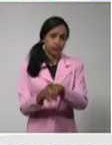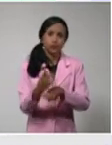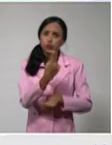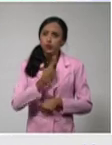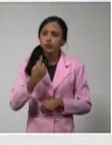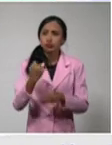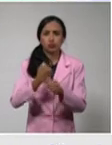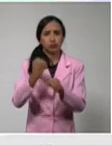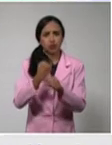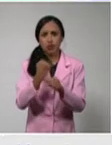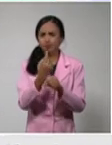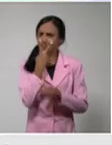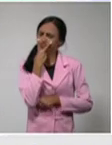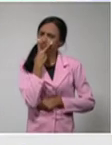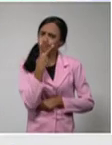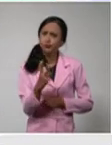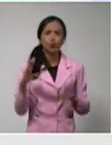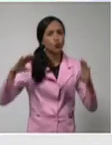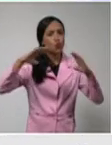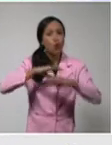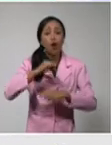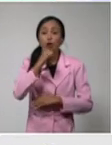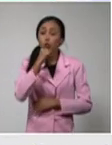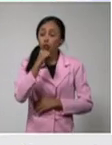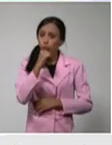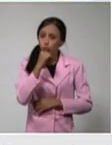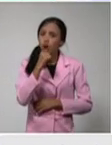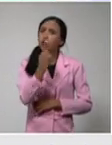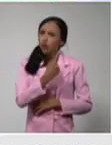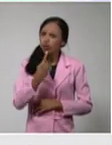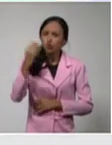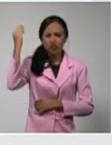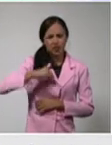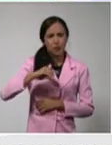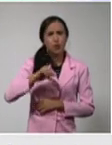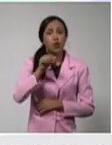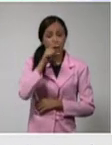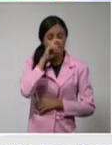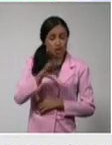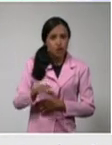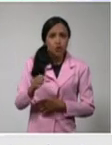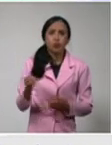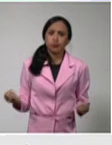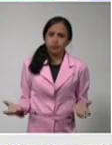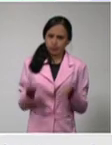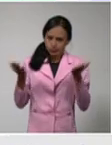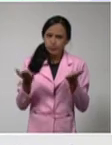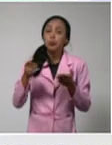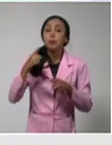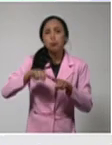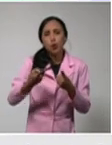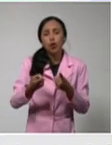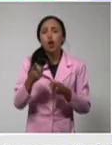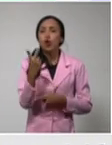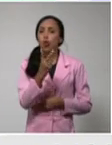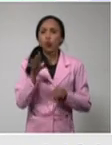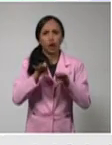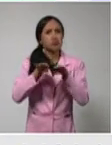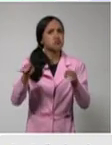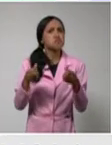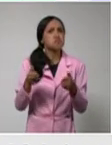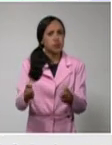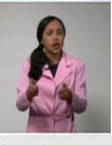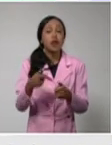de que se van a recuperar, porque además están estables los dos. Como explicaba la doctora Ariseta.